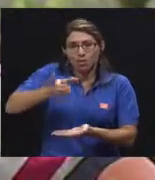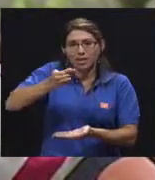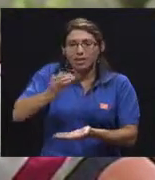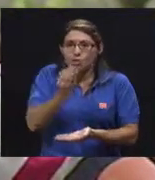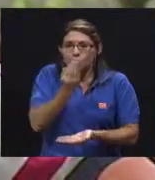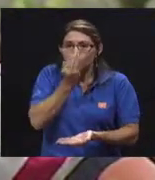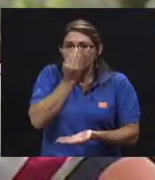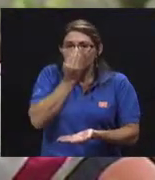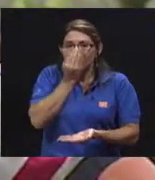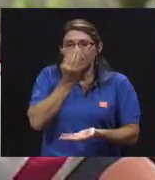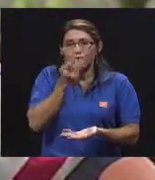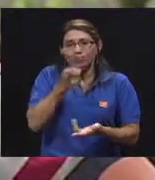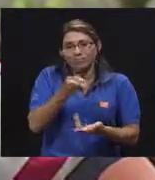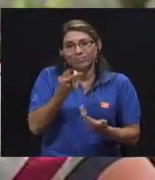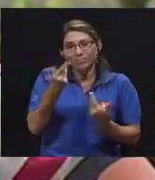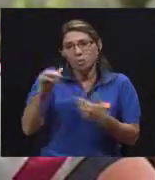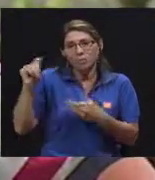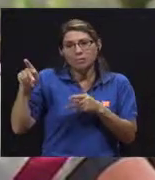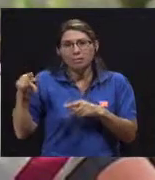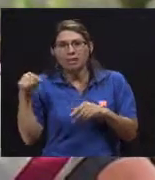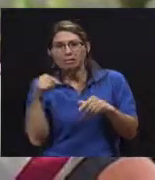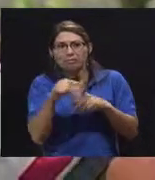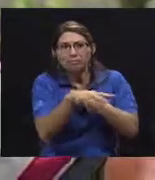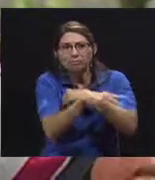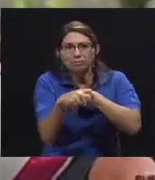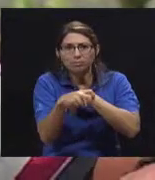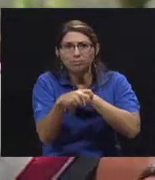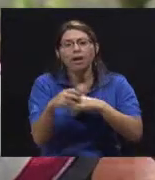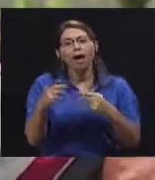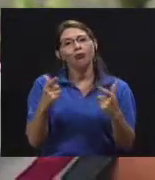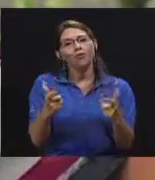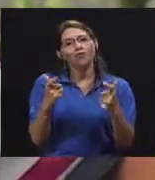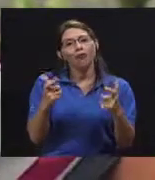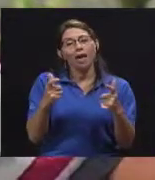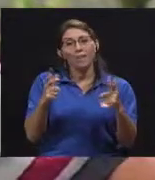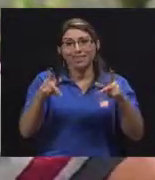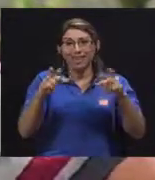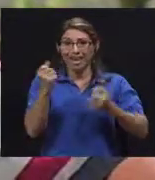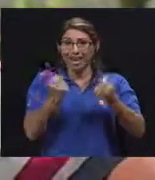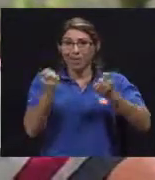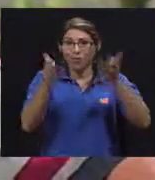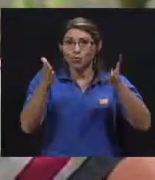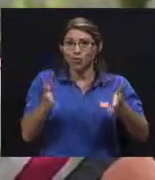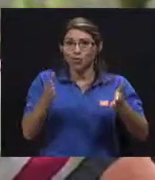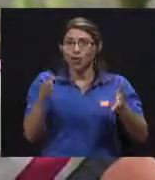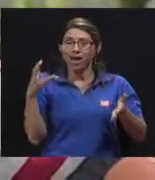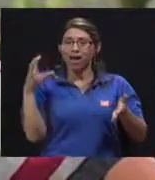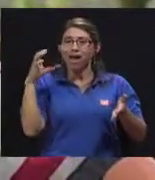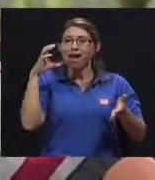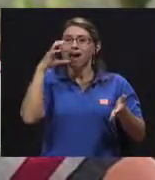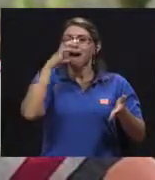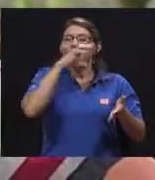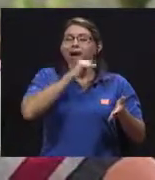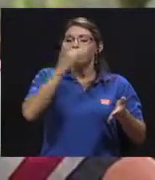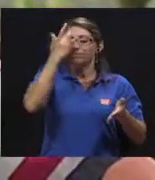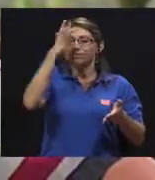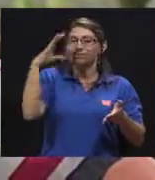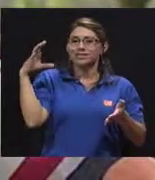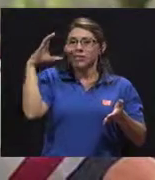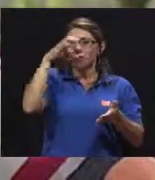andaba, pues muy chispa, se percautó automáticamente y la paciente que llevaba allá a la clínica, pues era familiar de esa persona.